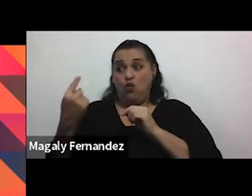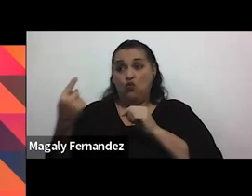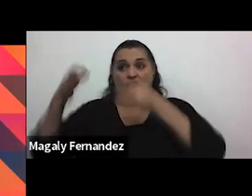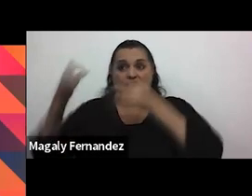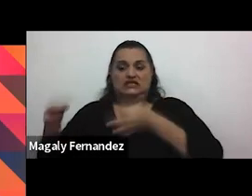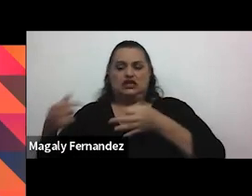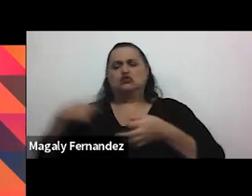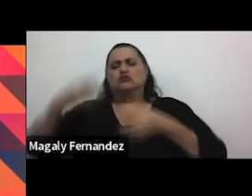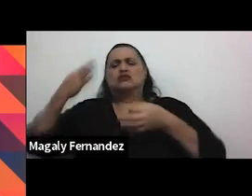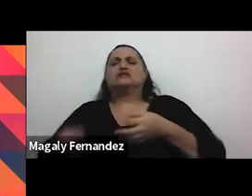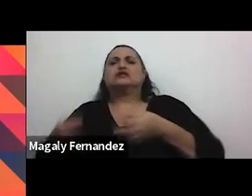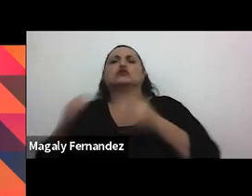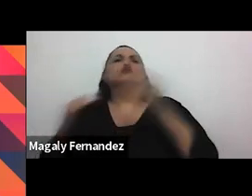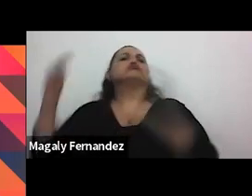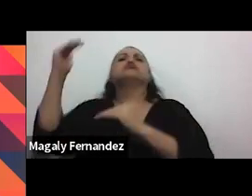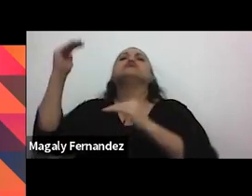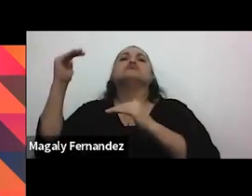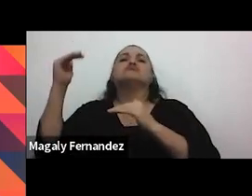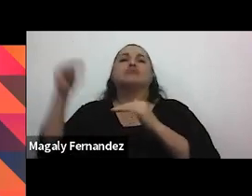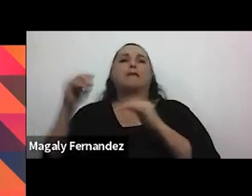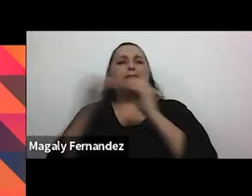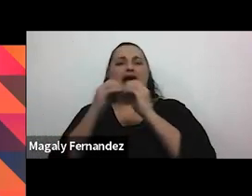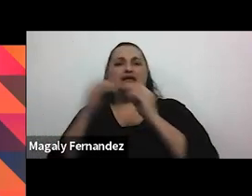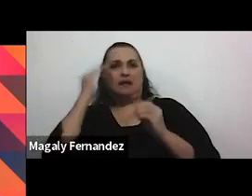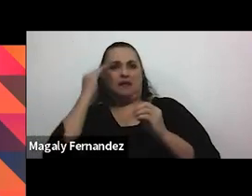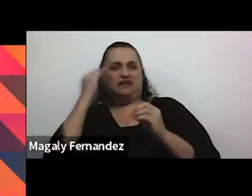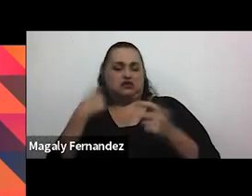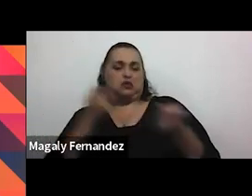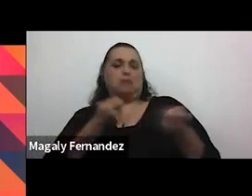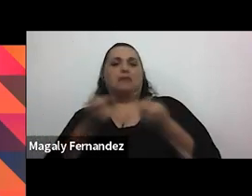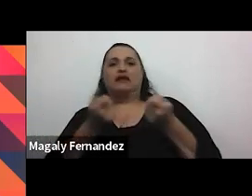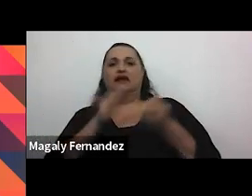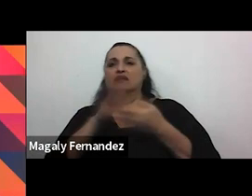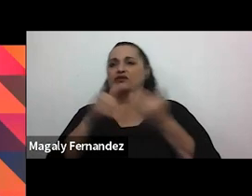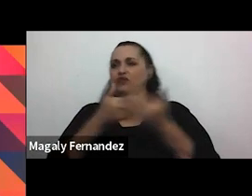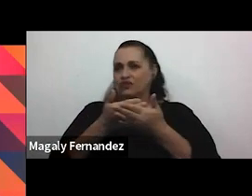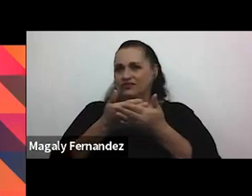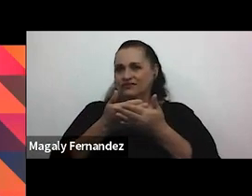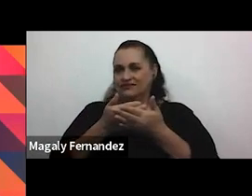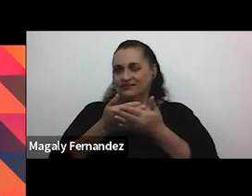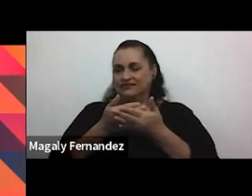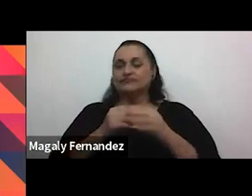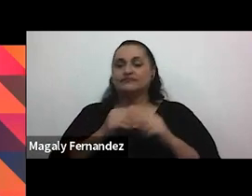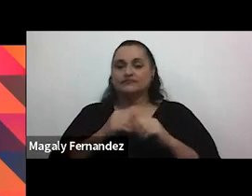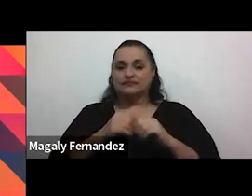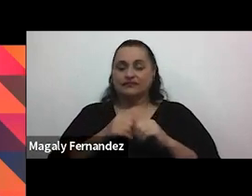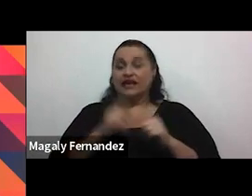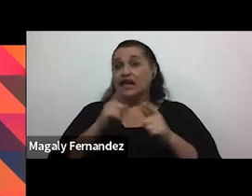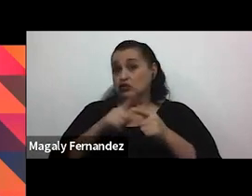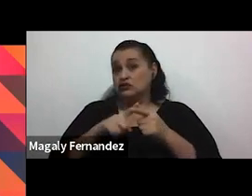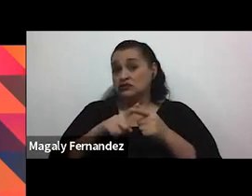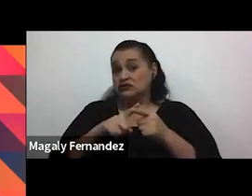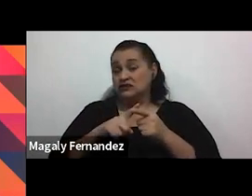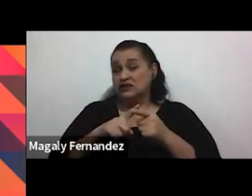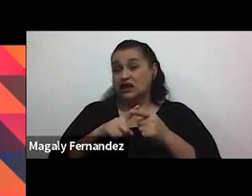ejercer ese dominio por creer que tiene mayor capacidad para para manejar el dinero entonces cuando